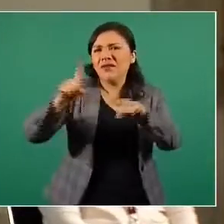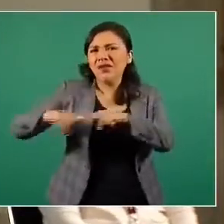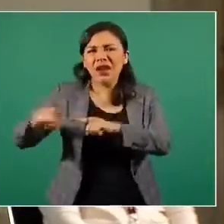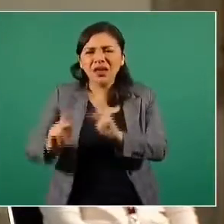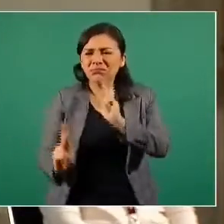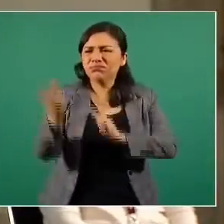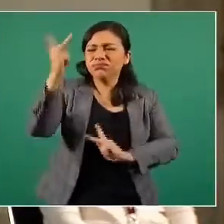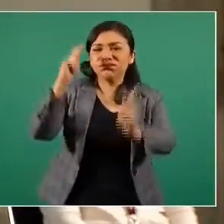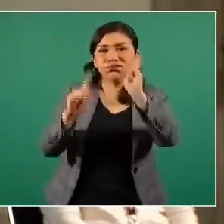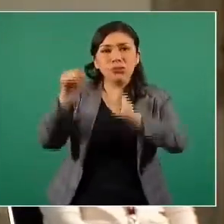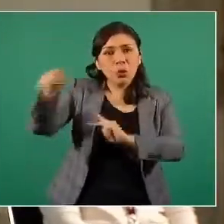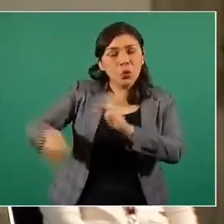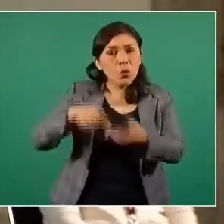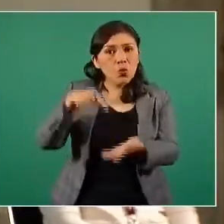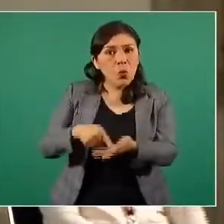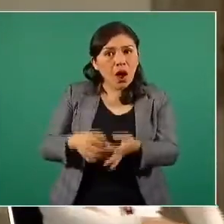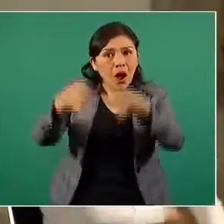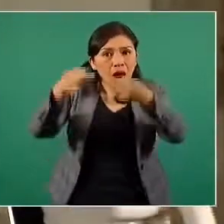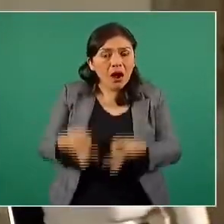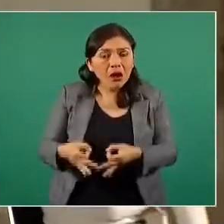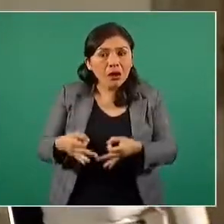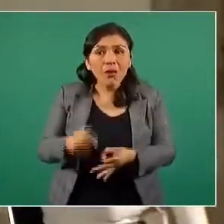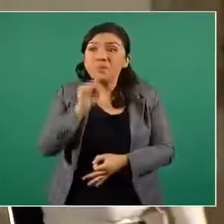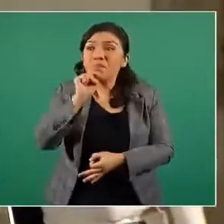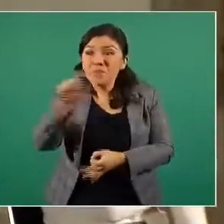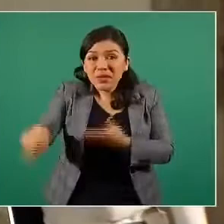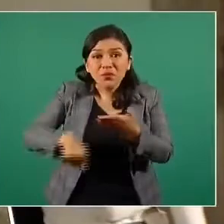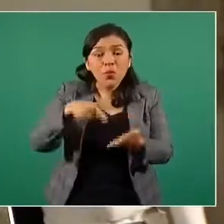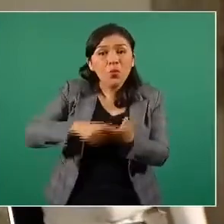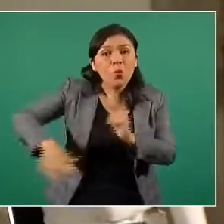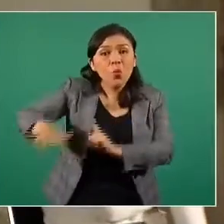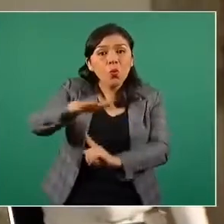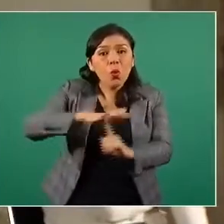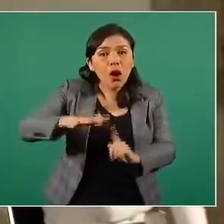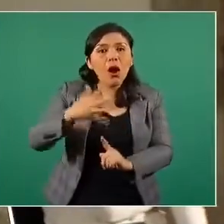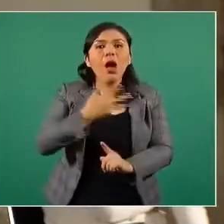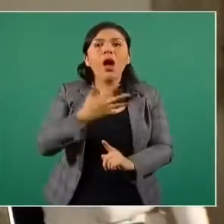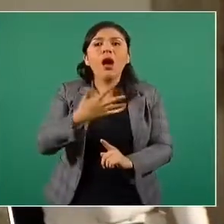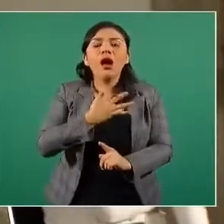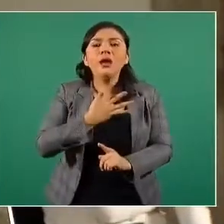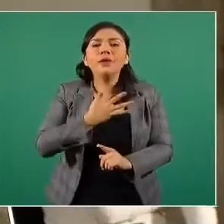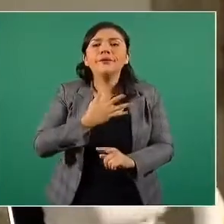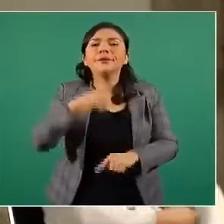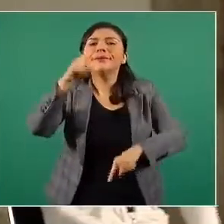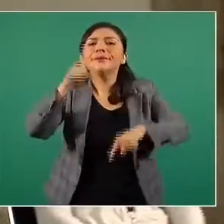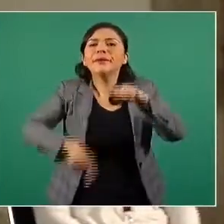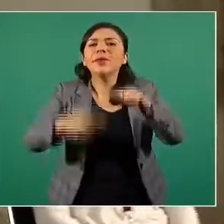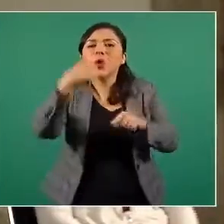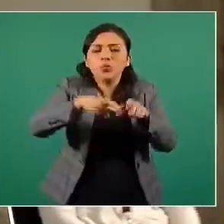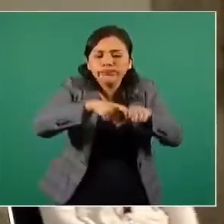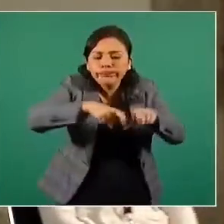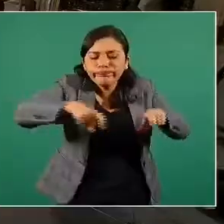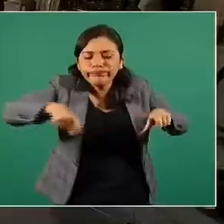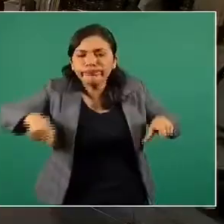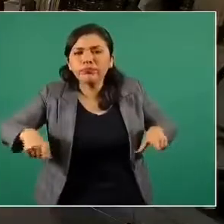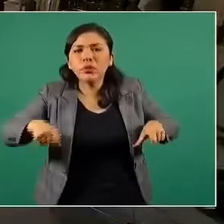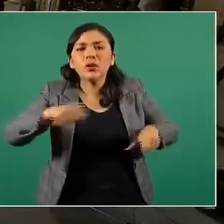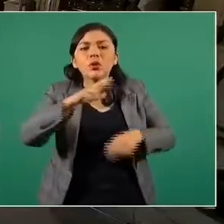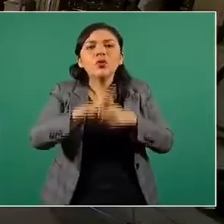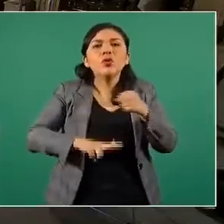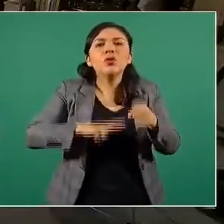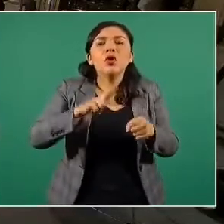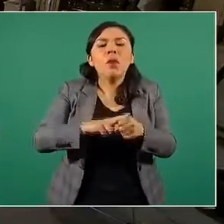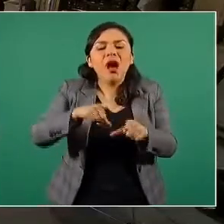originaria ni existe ahí, en ese mismo esquema se sustrajo la franja específica, la